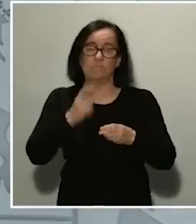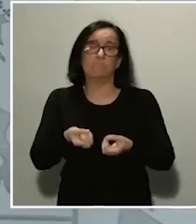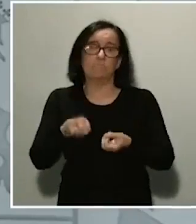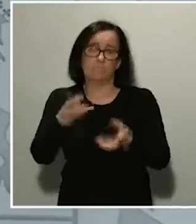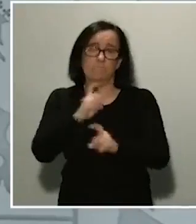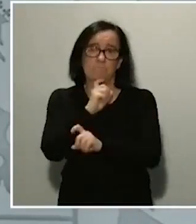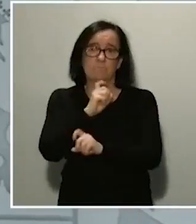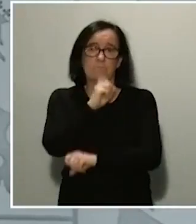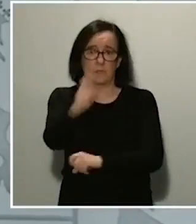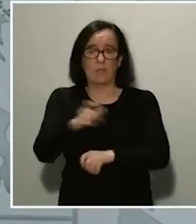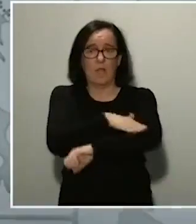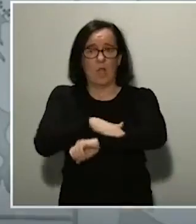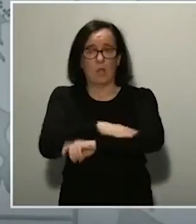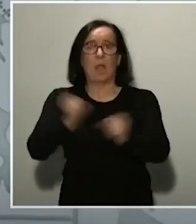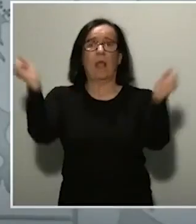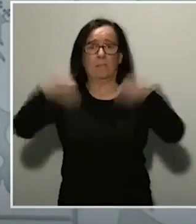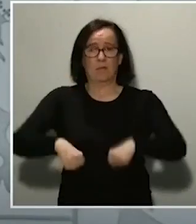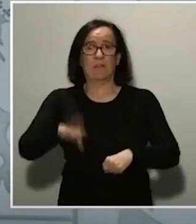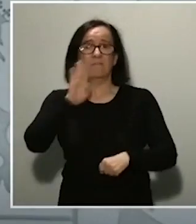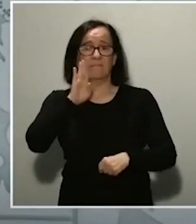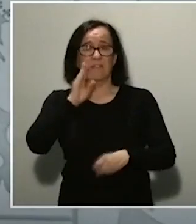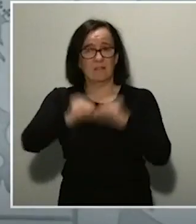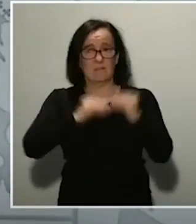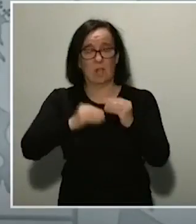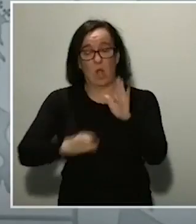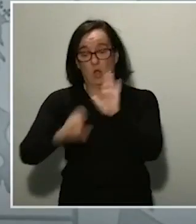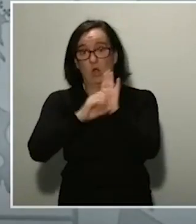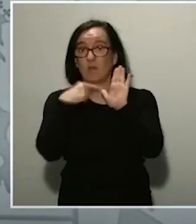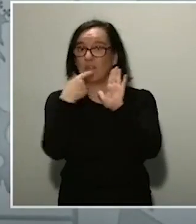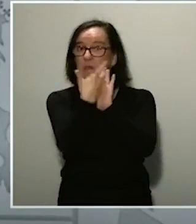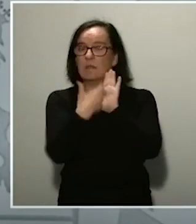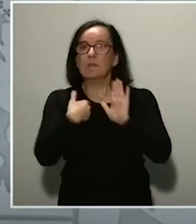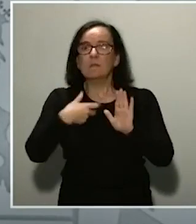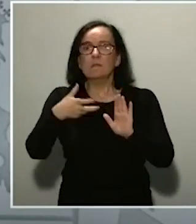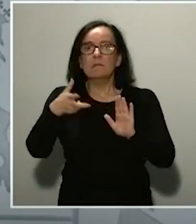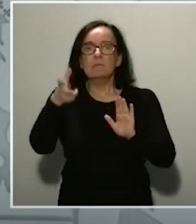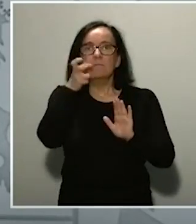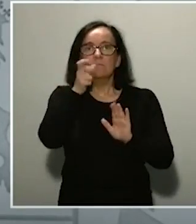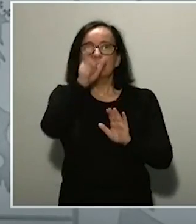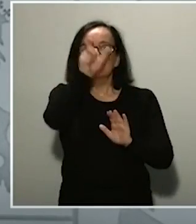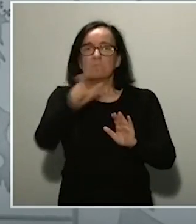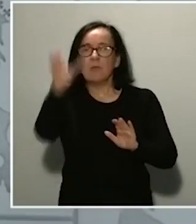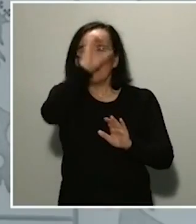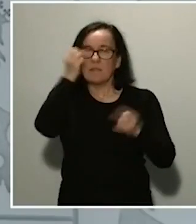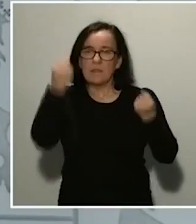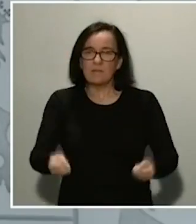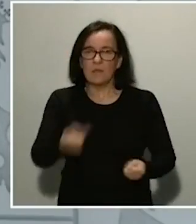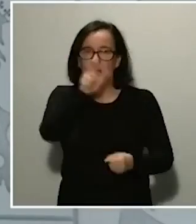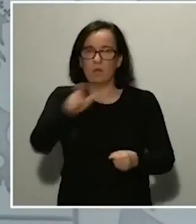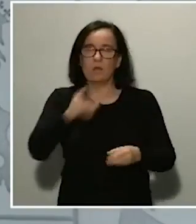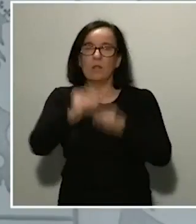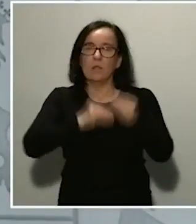El Gobierno aprobará, tal y como está previsto en la Constitución y tras escuchar a los expertos científicos, en los próximos días aprobaremos